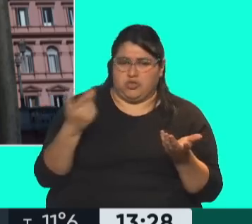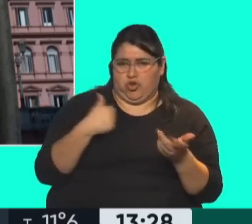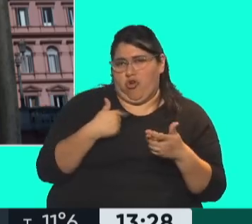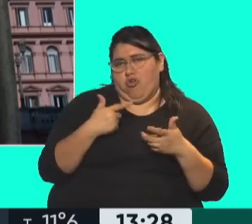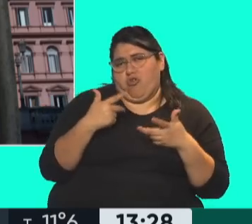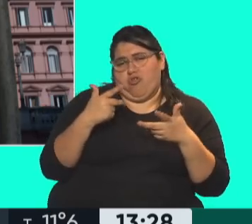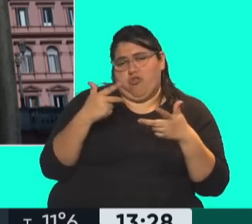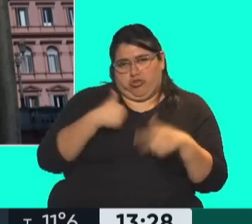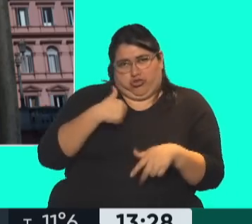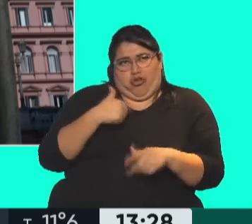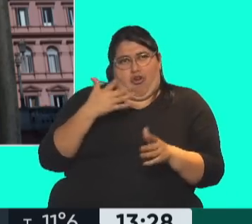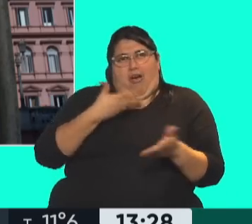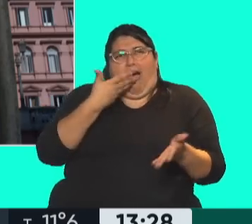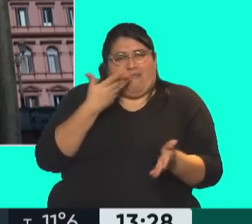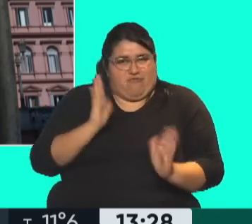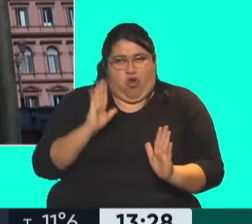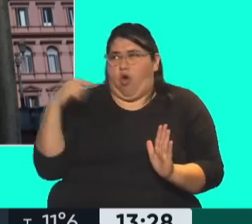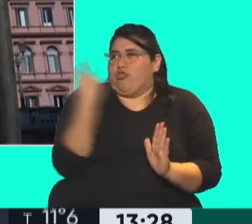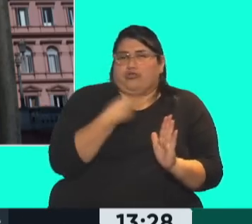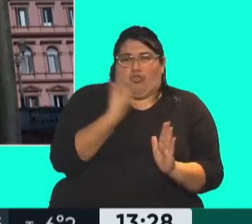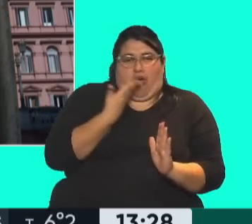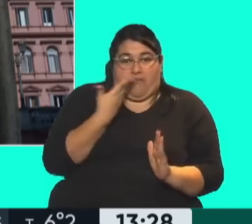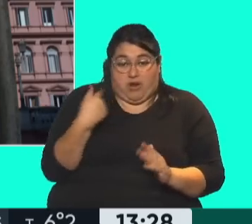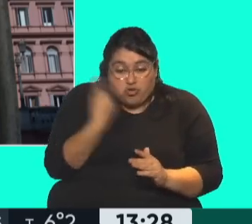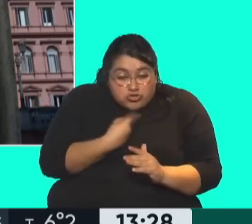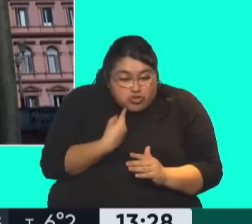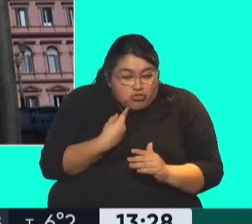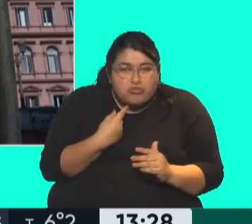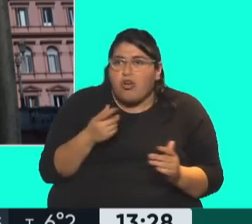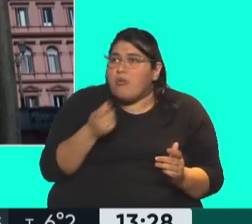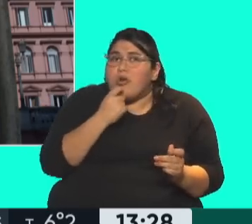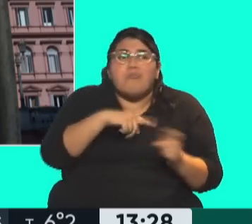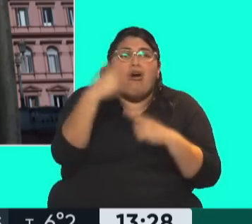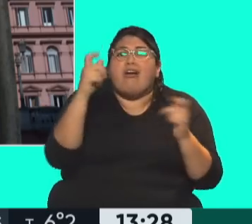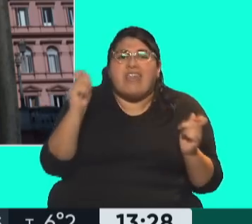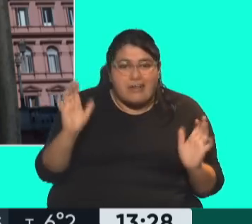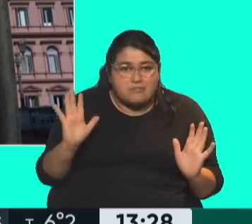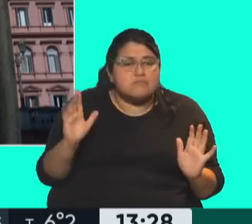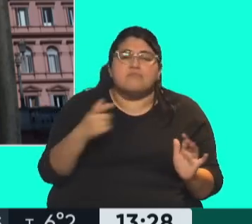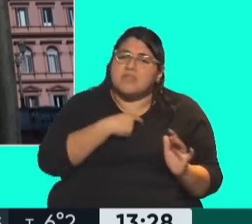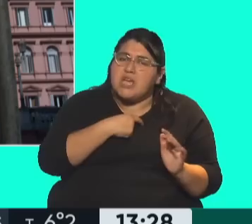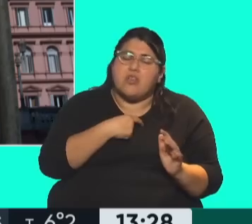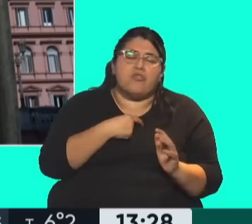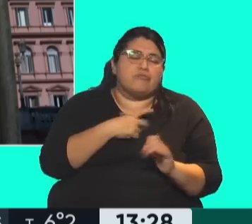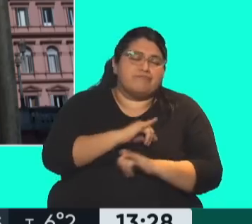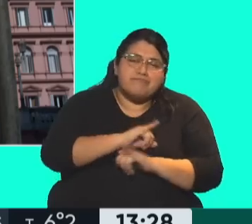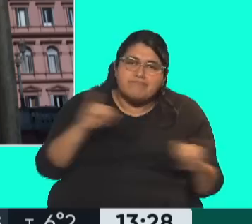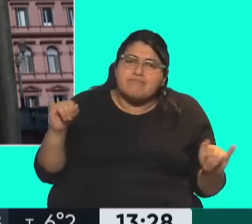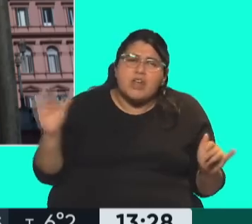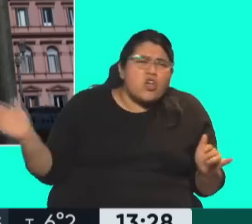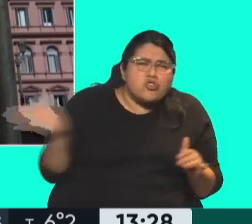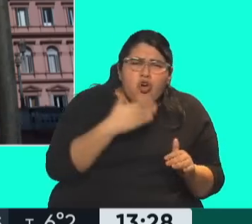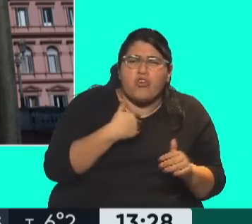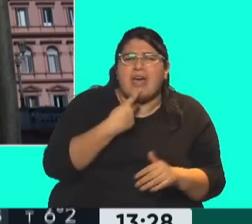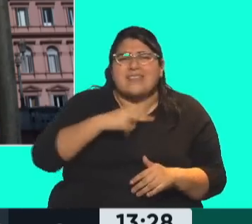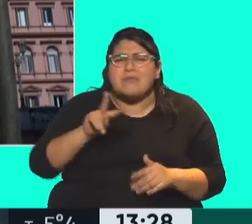lo haga yo, que lo hagamos nosotros, pero bueno, si no lo hacemos nosotros, ¿quién? Quiero reivindicar el trabajo de todos los laburantes de